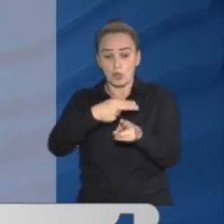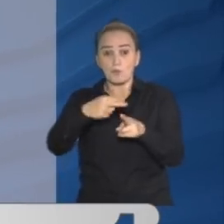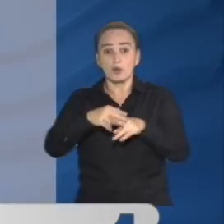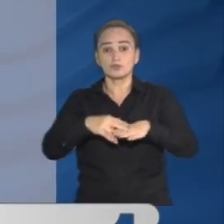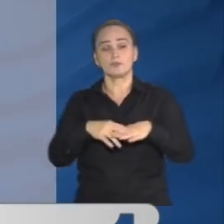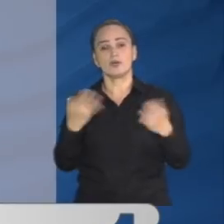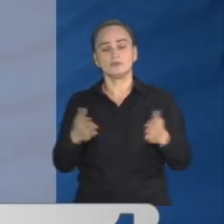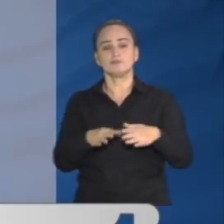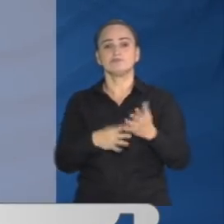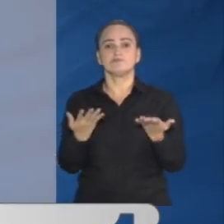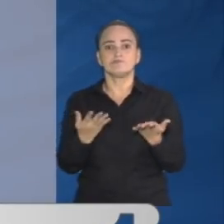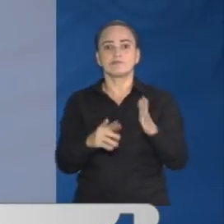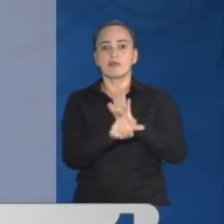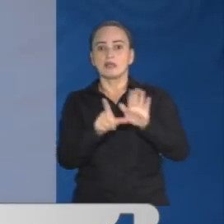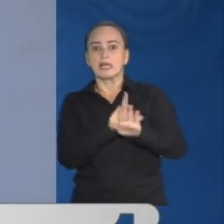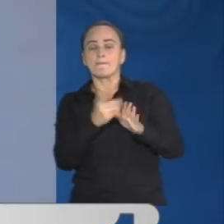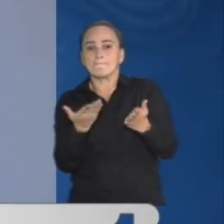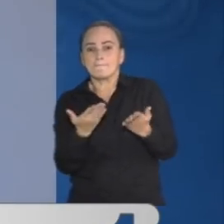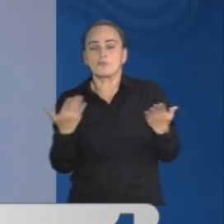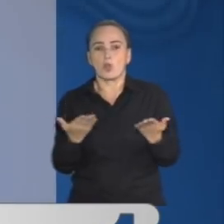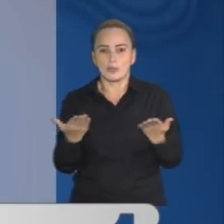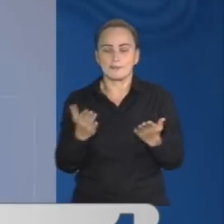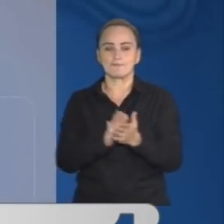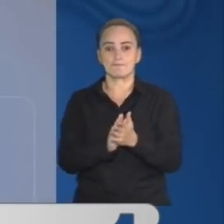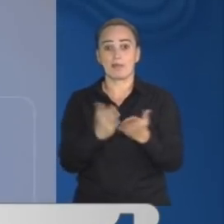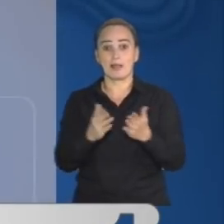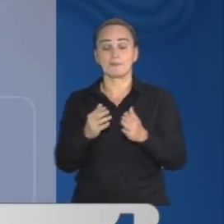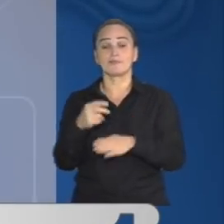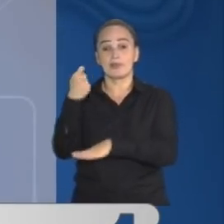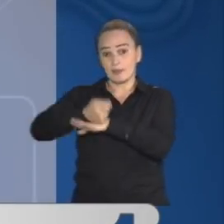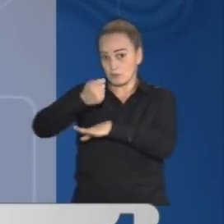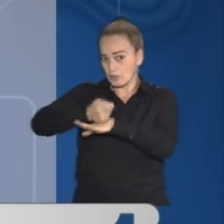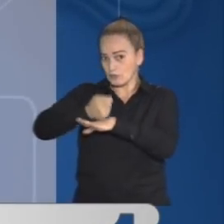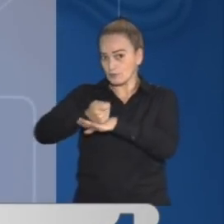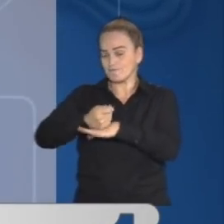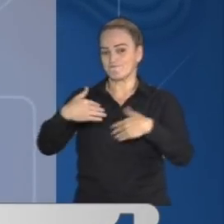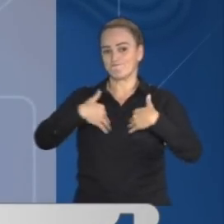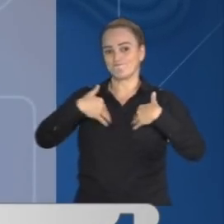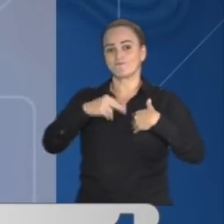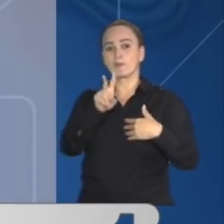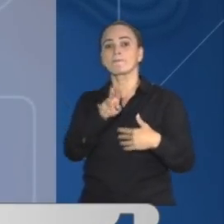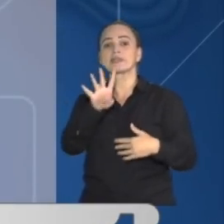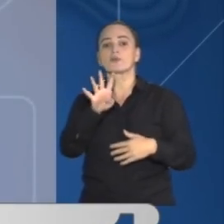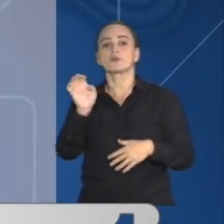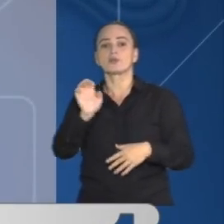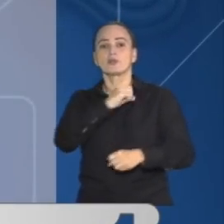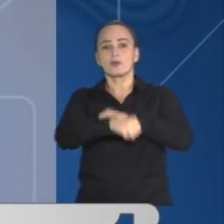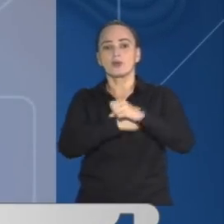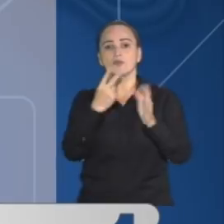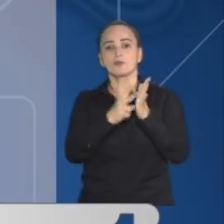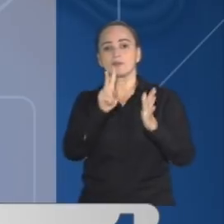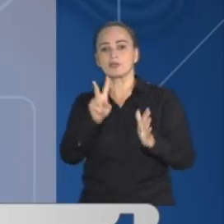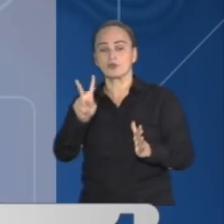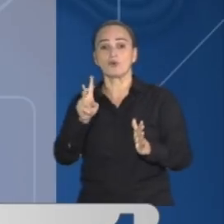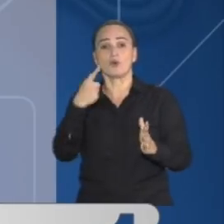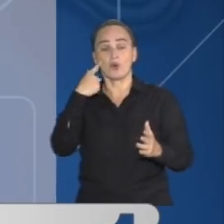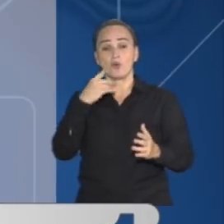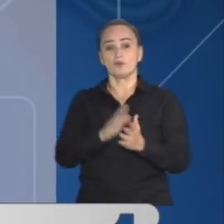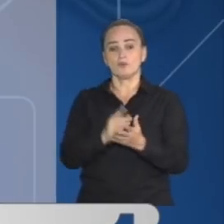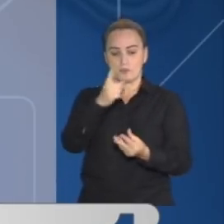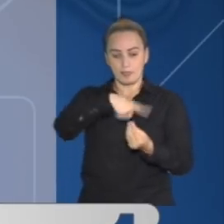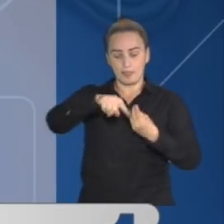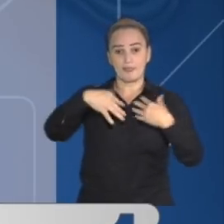audiencia de imputación de cargos que se llevará a cabo, según la defensa de las víctimas, el 24 de enero. También la defensa de las víctimas